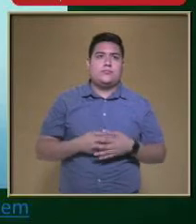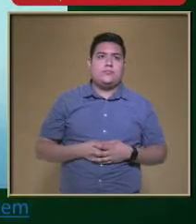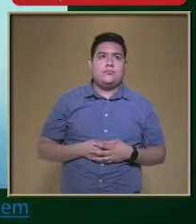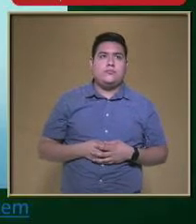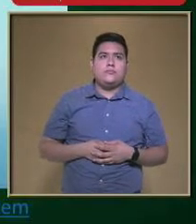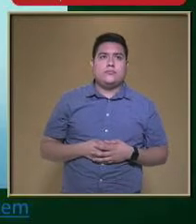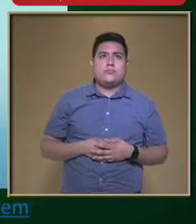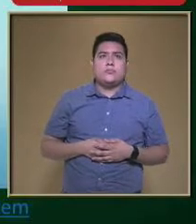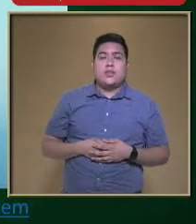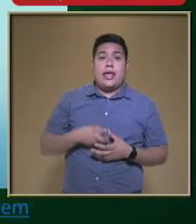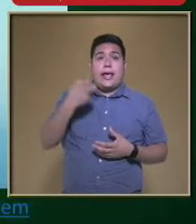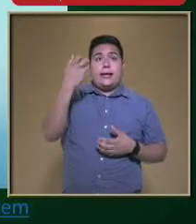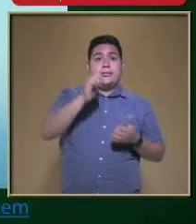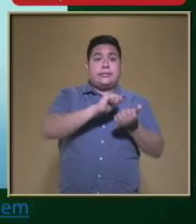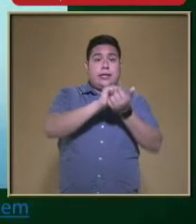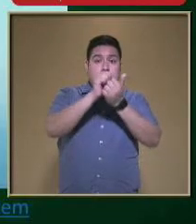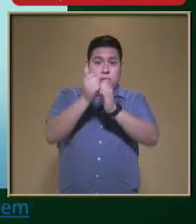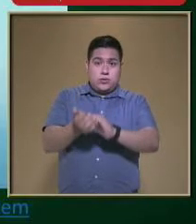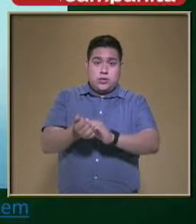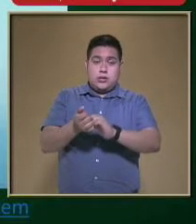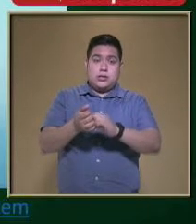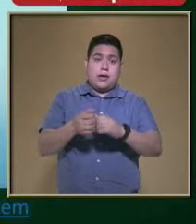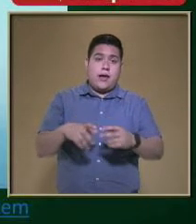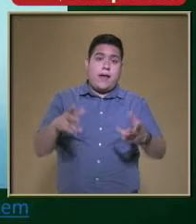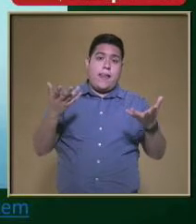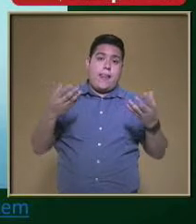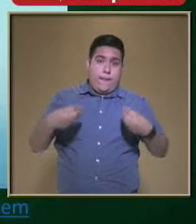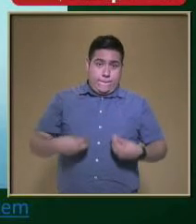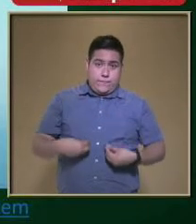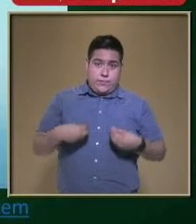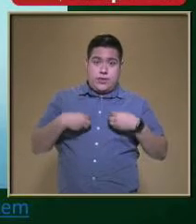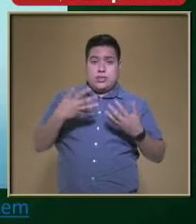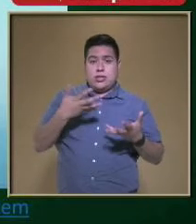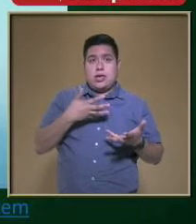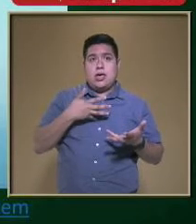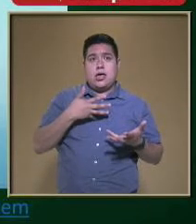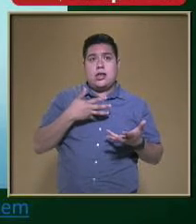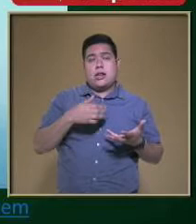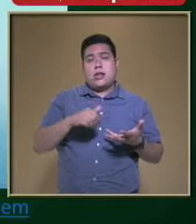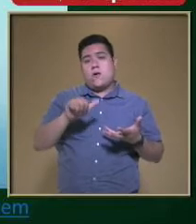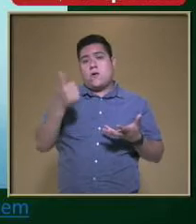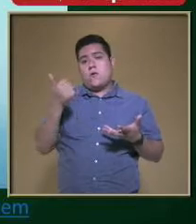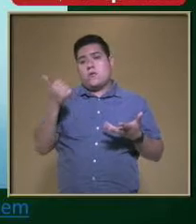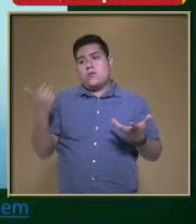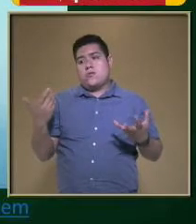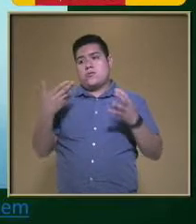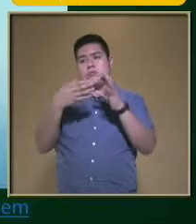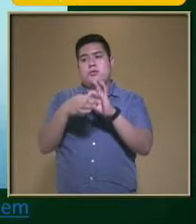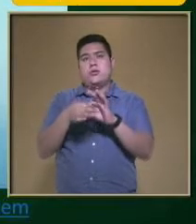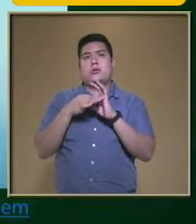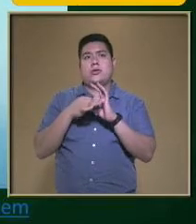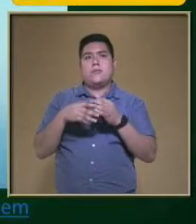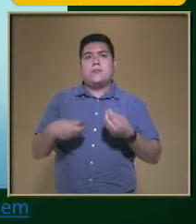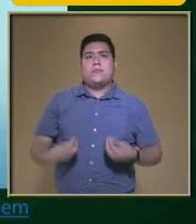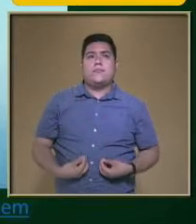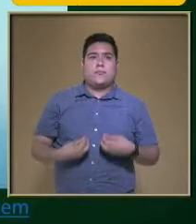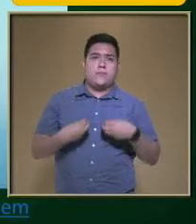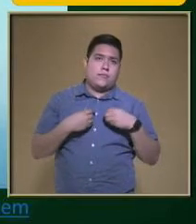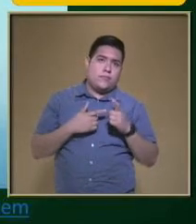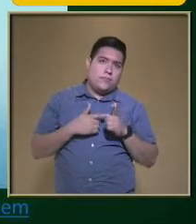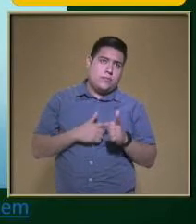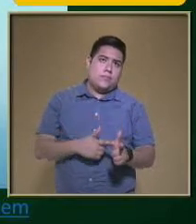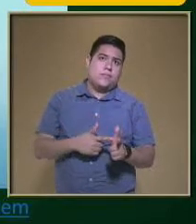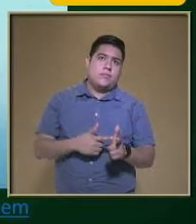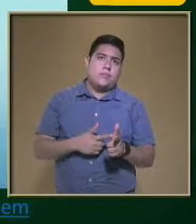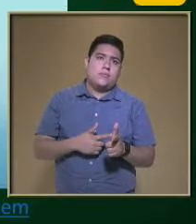De estas adaptaciones Que tienen Los seres vivos Y cómo se relacionan Con otros Para poder sobrevivir Todo esto Debe darse Dentro de un